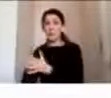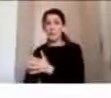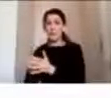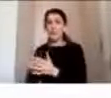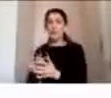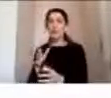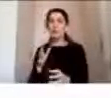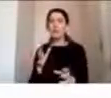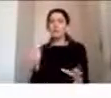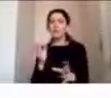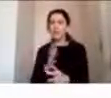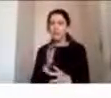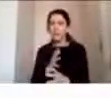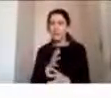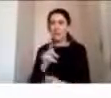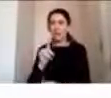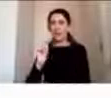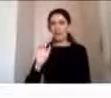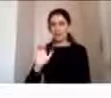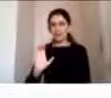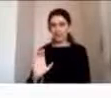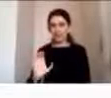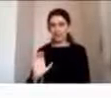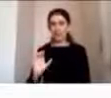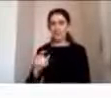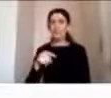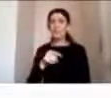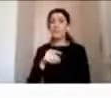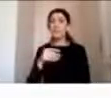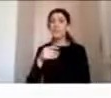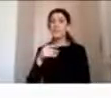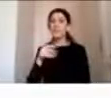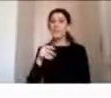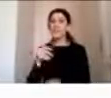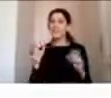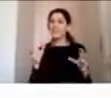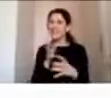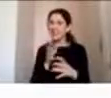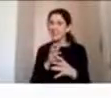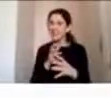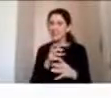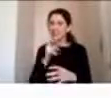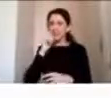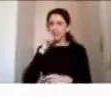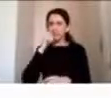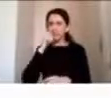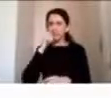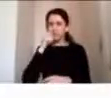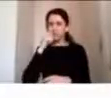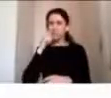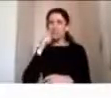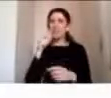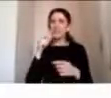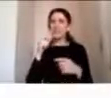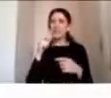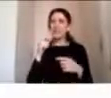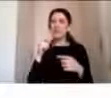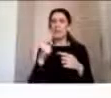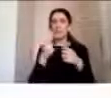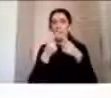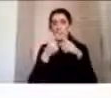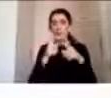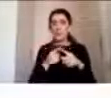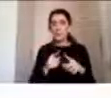comentó Ingrid acá cuando me refiero a la severidad me refiero también a múltiples factores que nos permitirán poder tener una